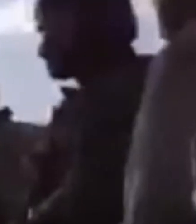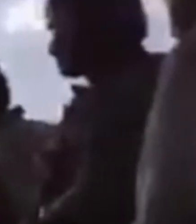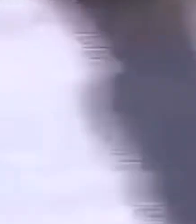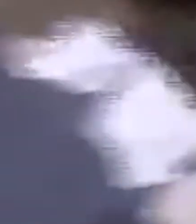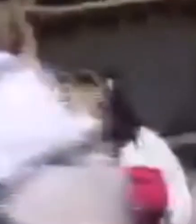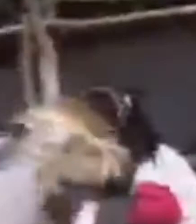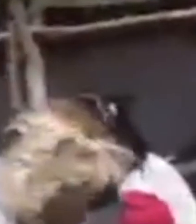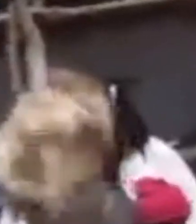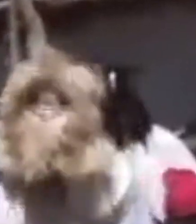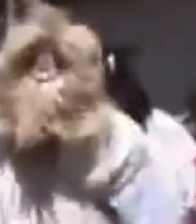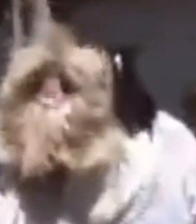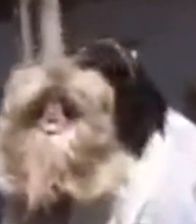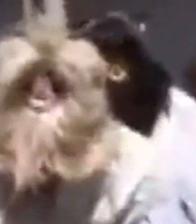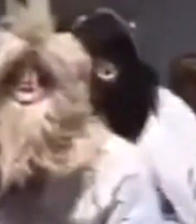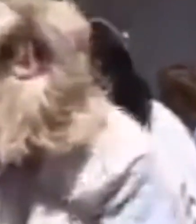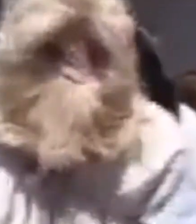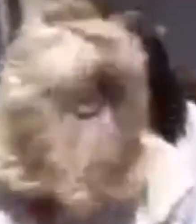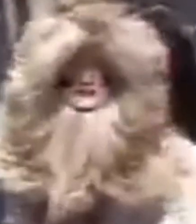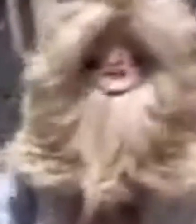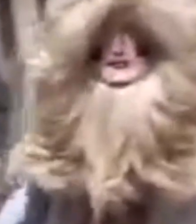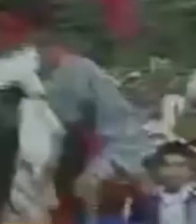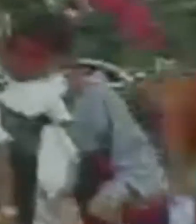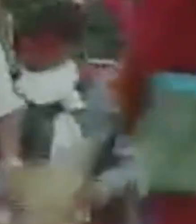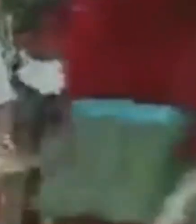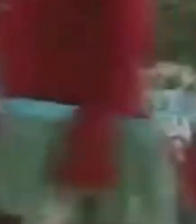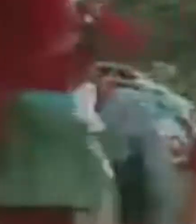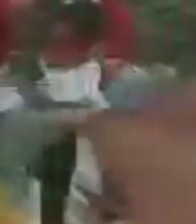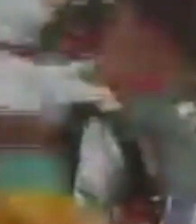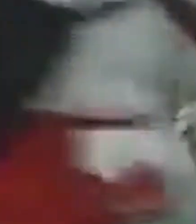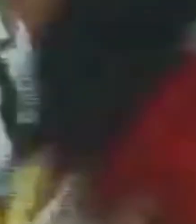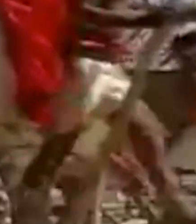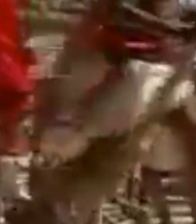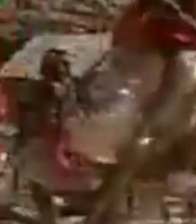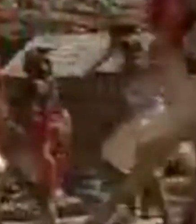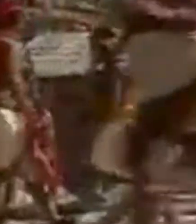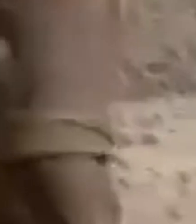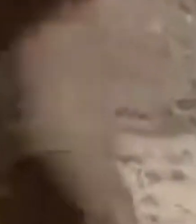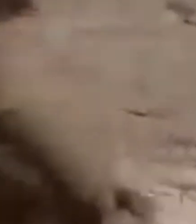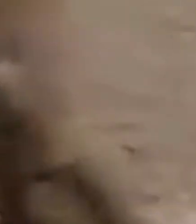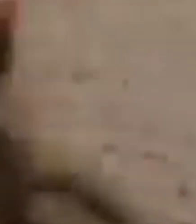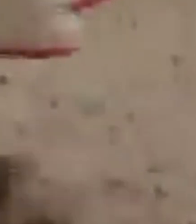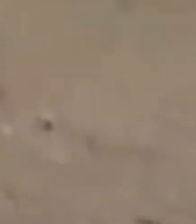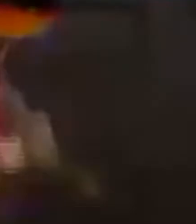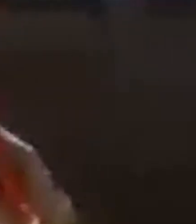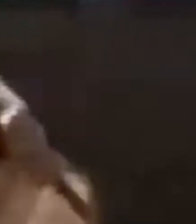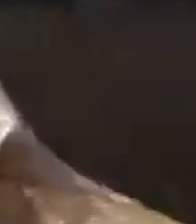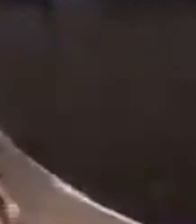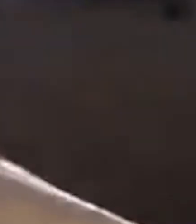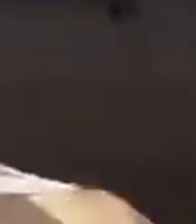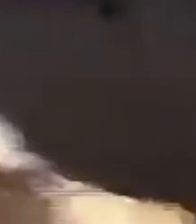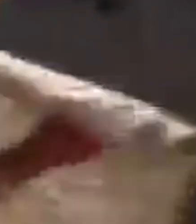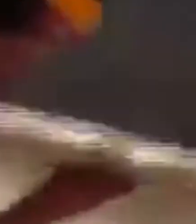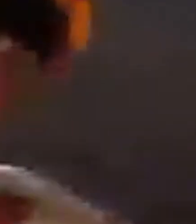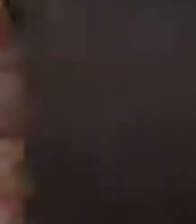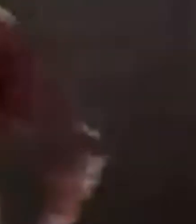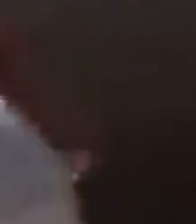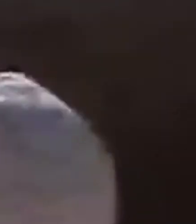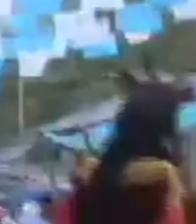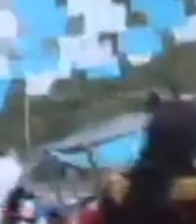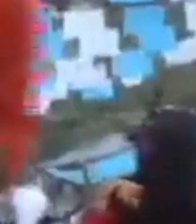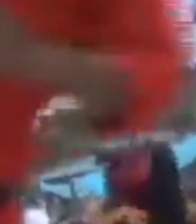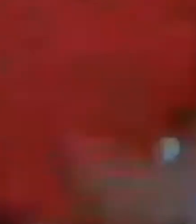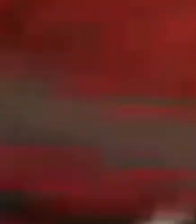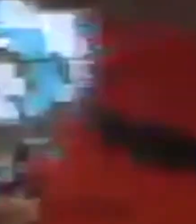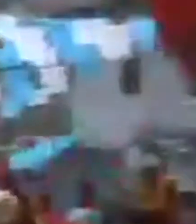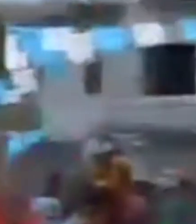.350.7 millones de pesos en estas localidades. Regino Montes indicó que el INPI